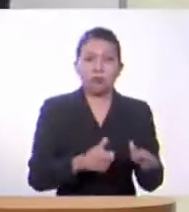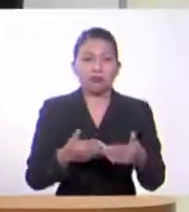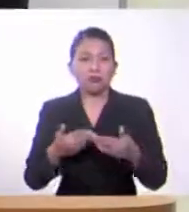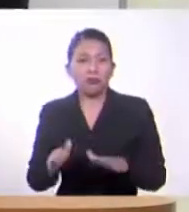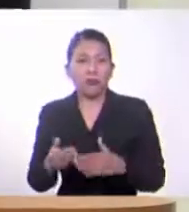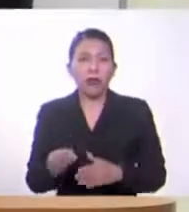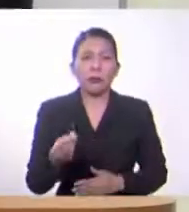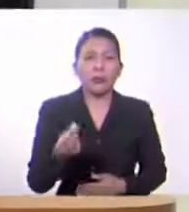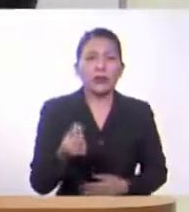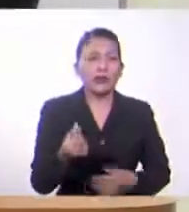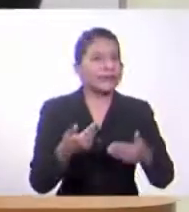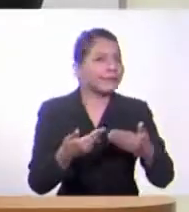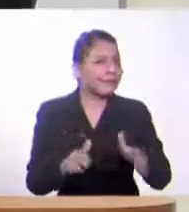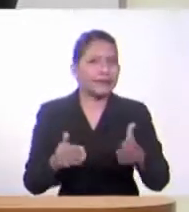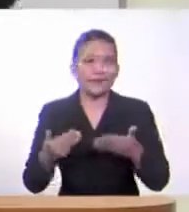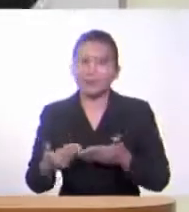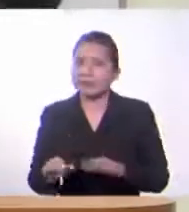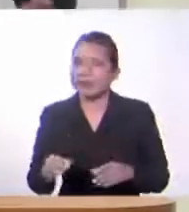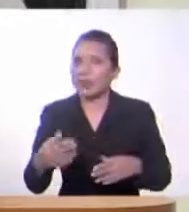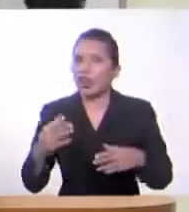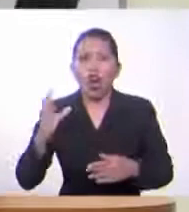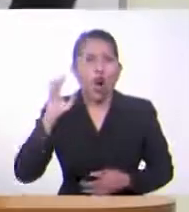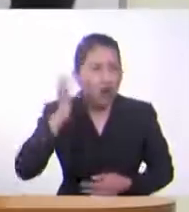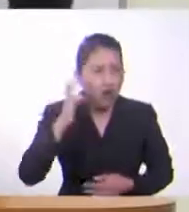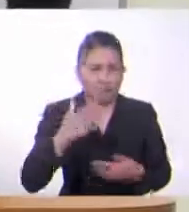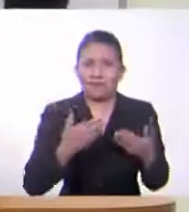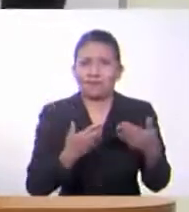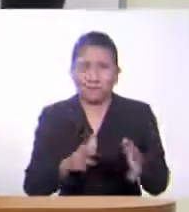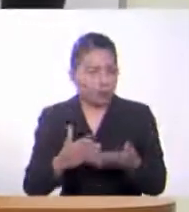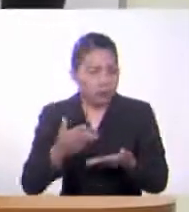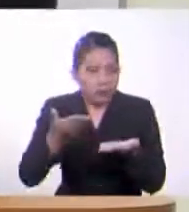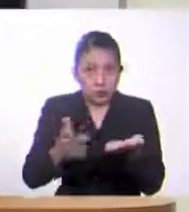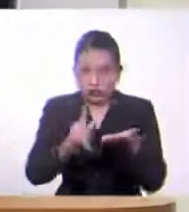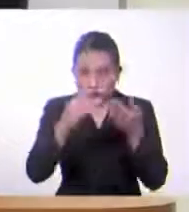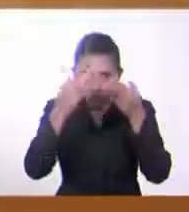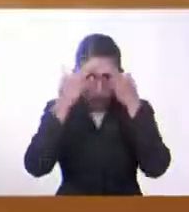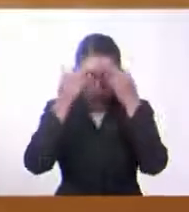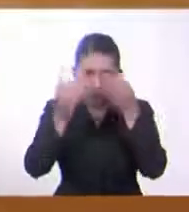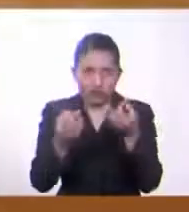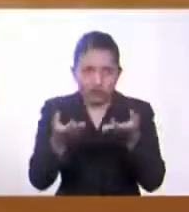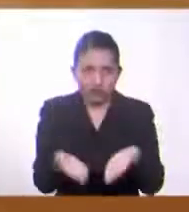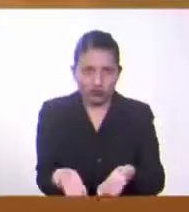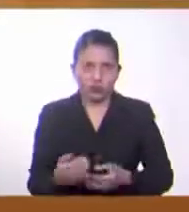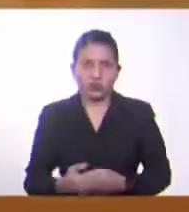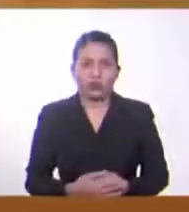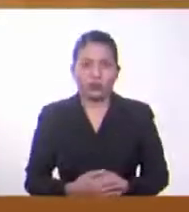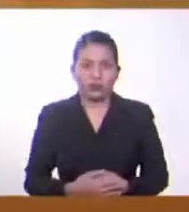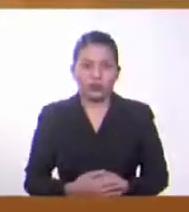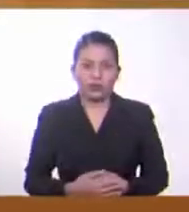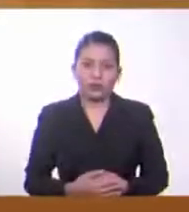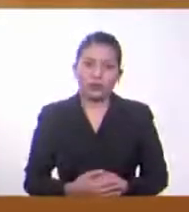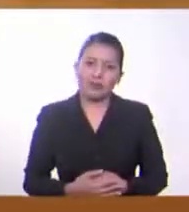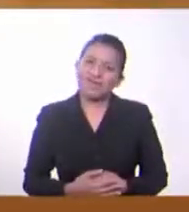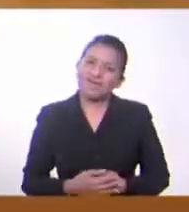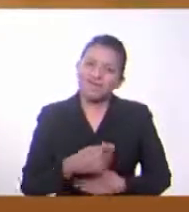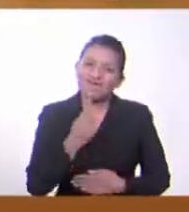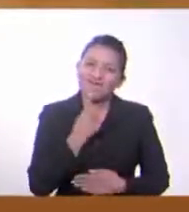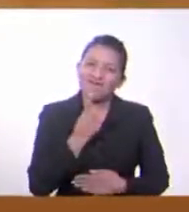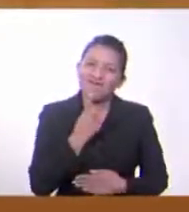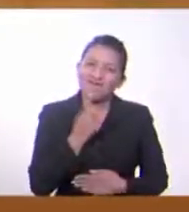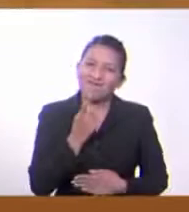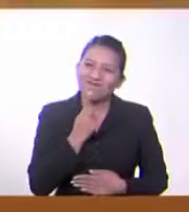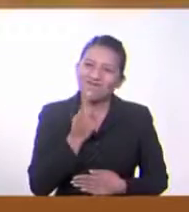precios. Tamaños y colores. Tamaños y colores. Bueno, mire. ¿Le parece alguno? Me llama la atención